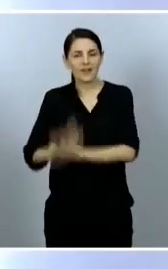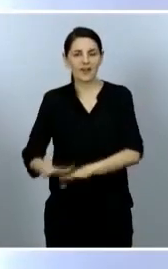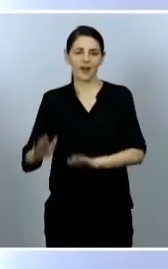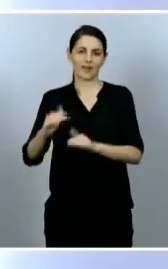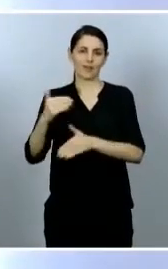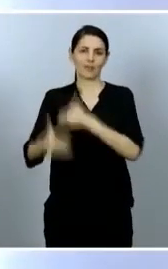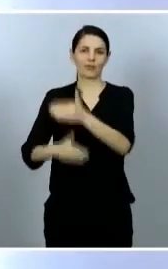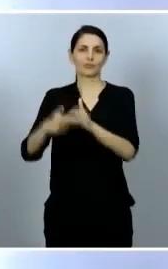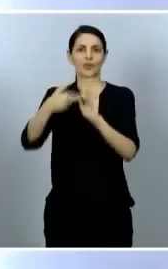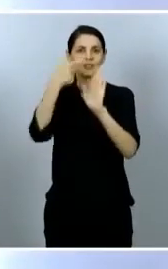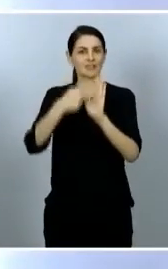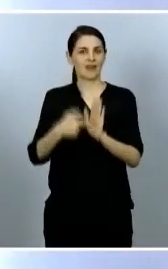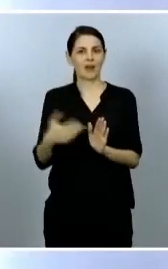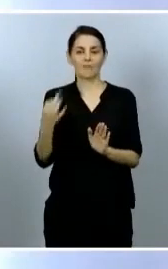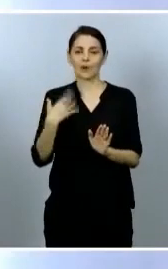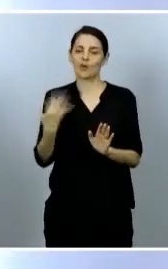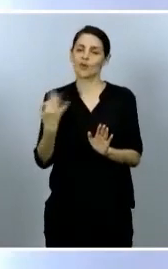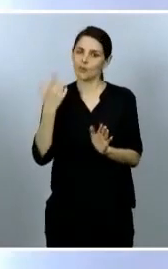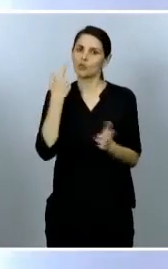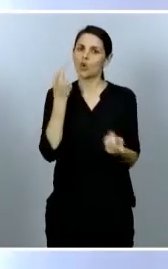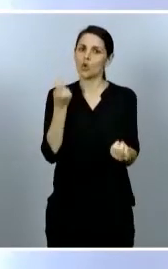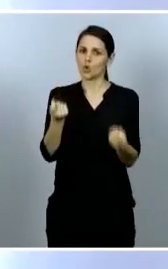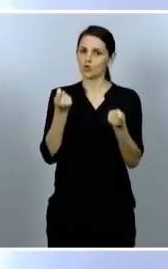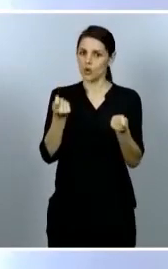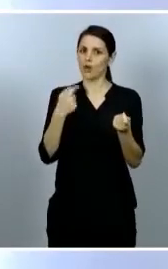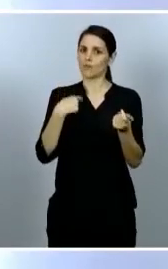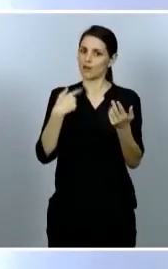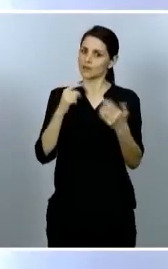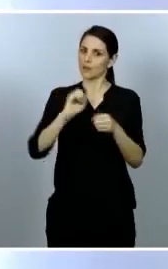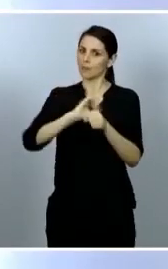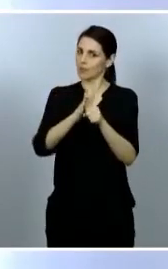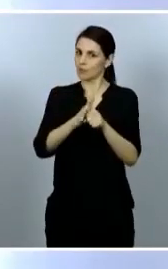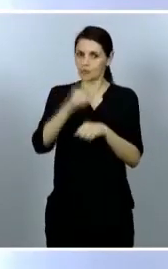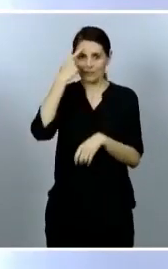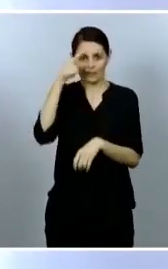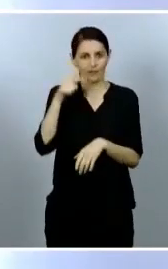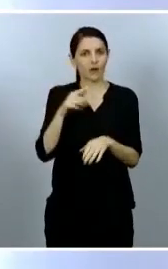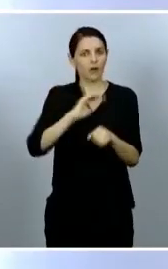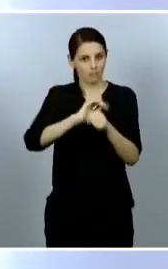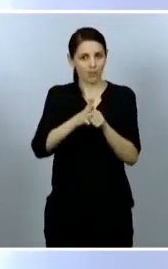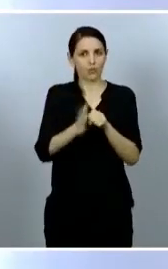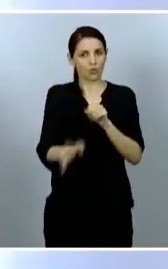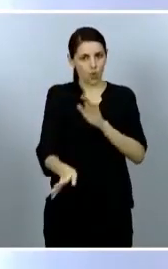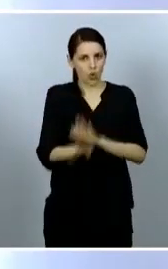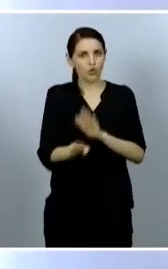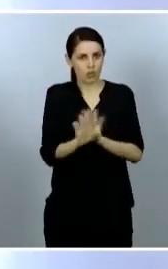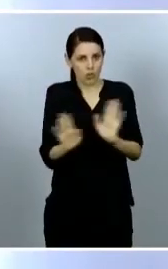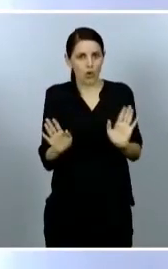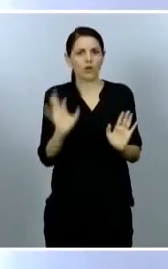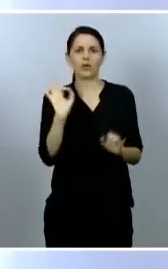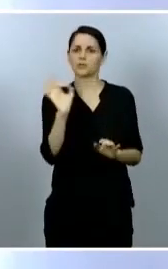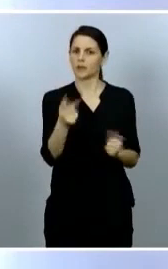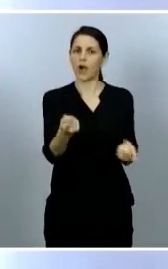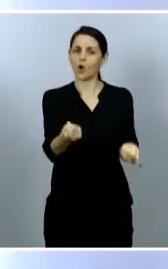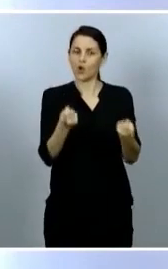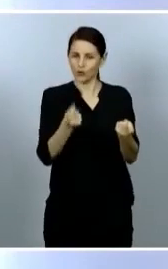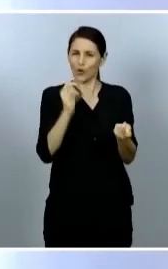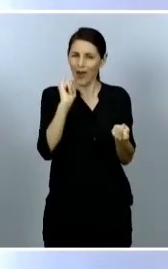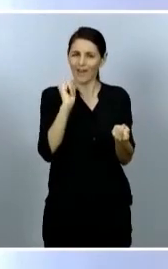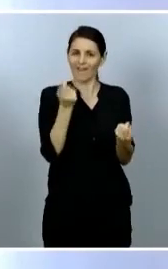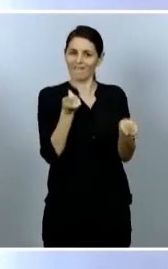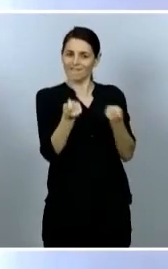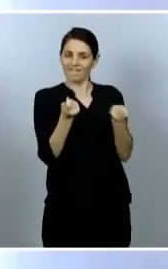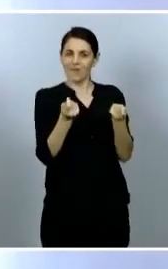respeto al virus, en tener presente que sigue ahí, muy controlado pero sigue ahí y que por tanto hay que hacer un esfuerzo por